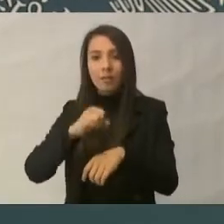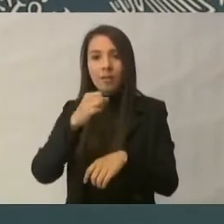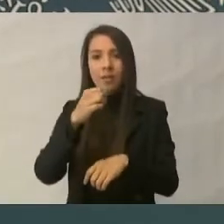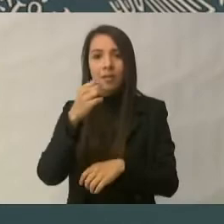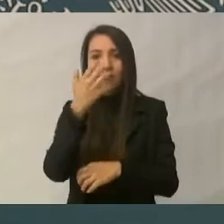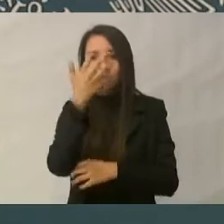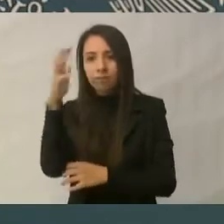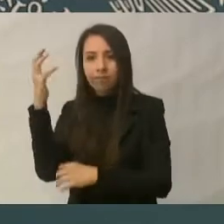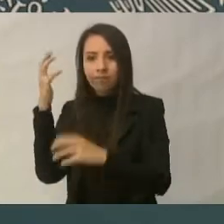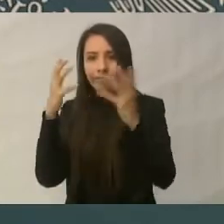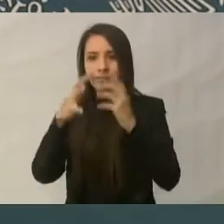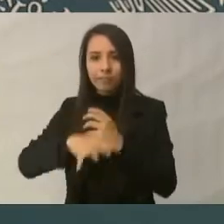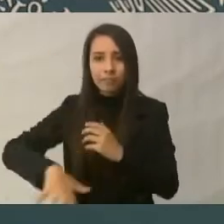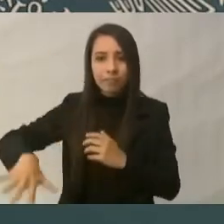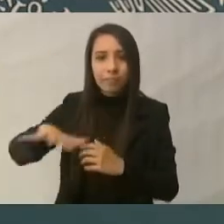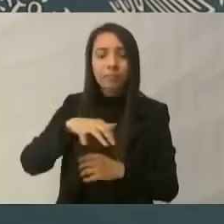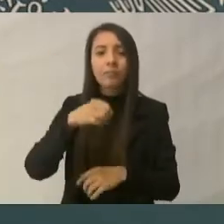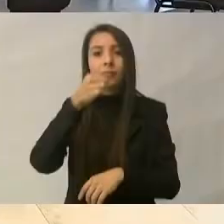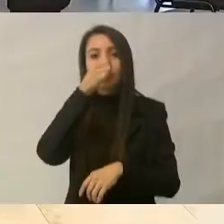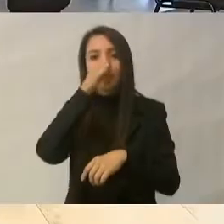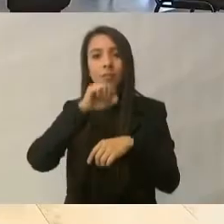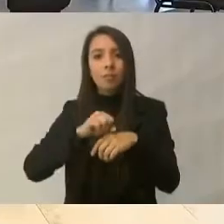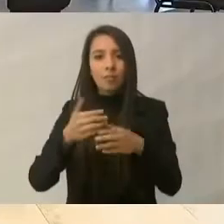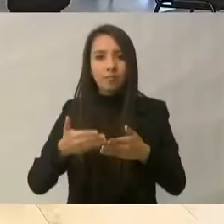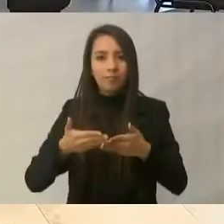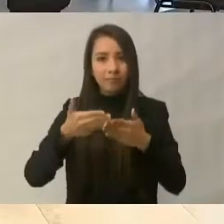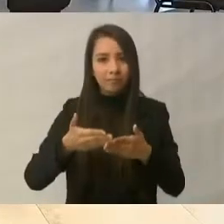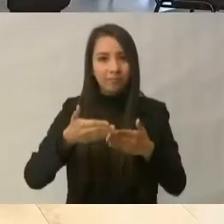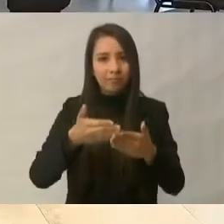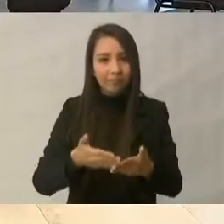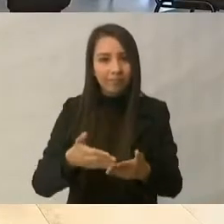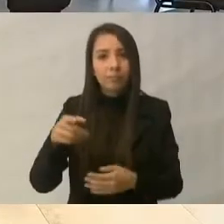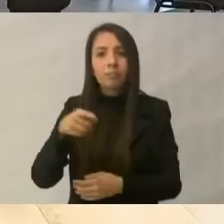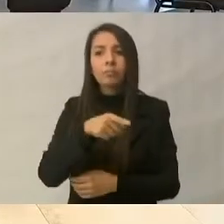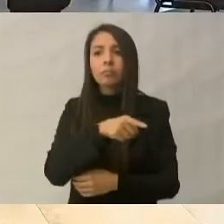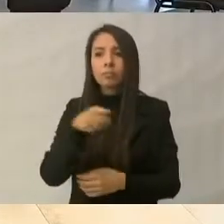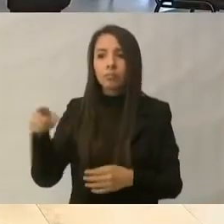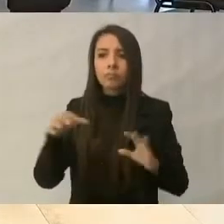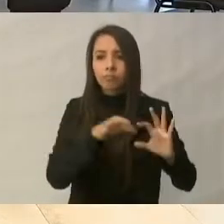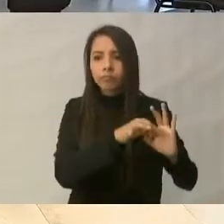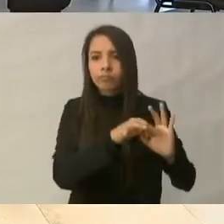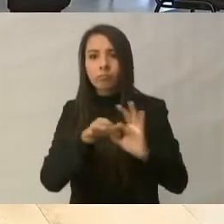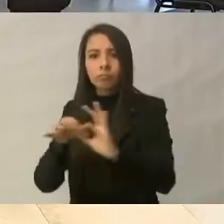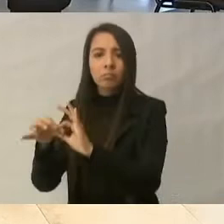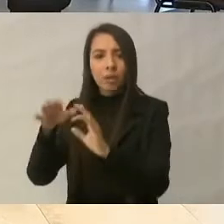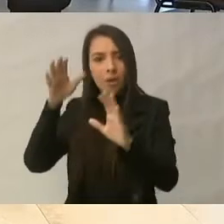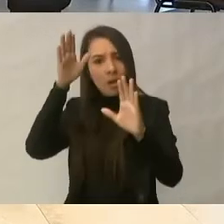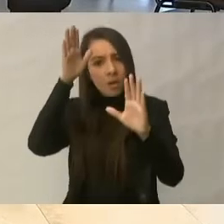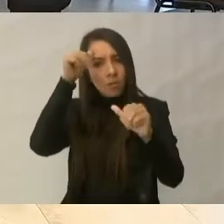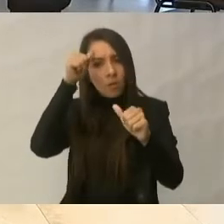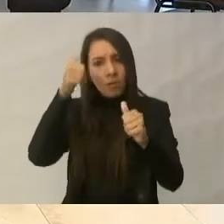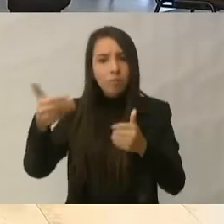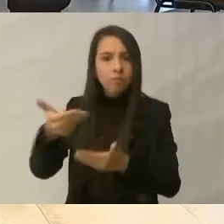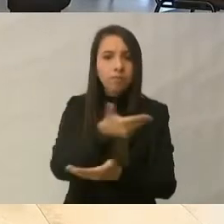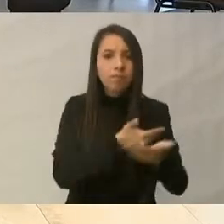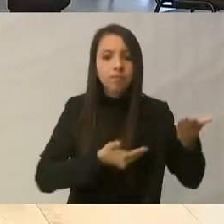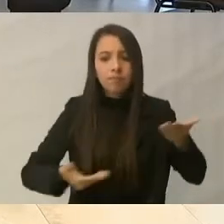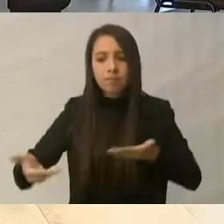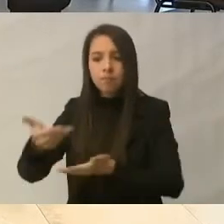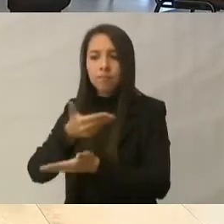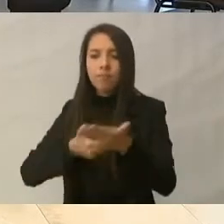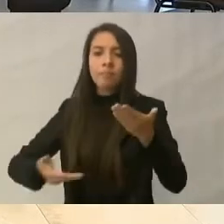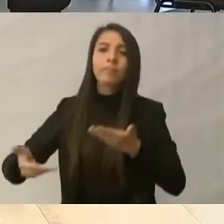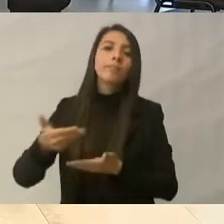y otras instituciones se están poniendo de acuerdo para la aplicación